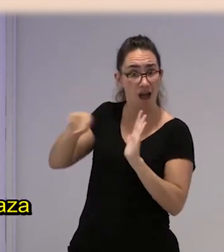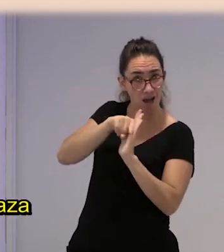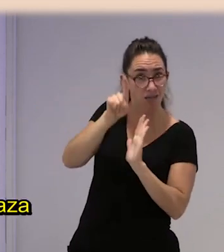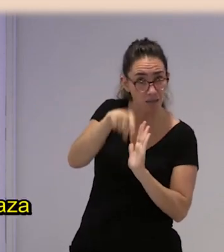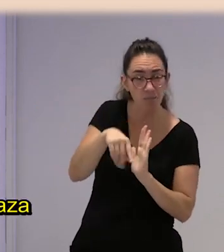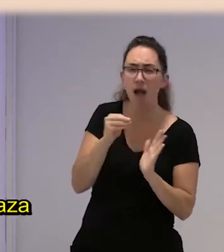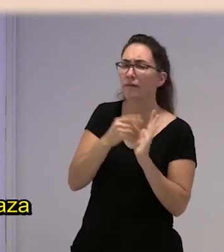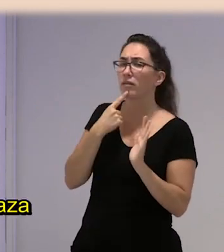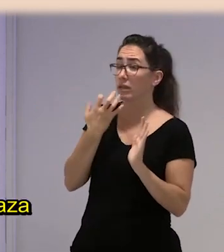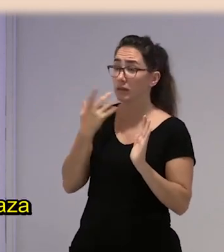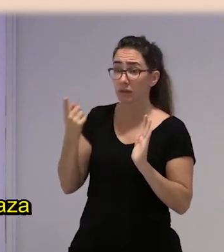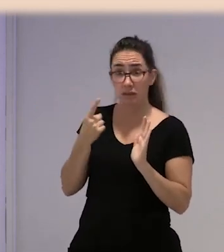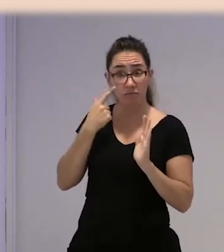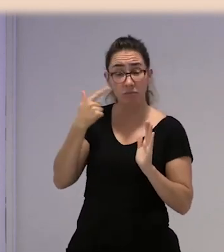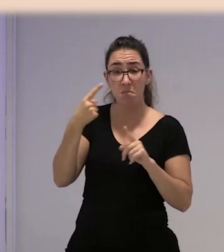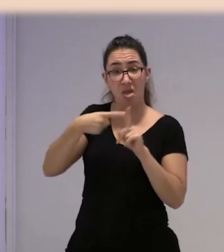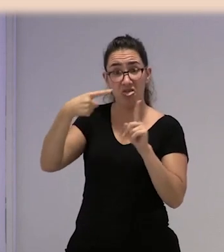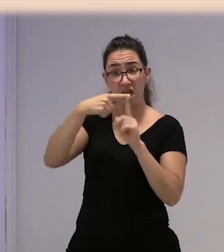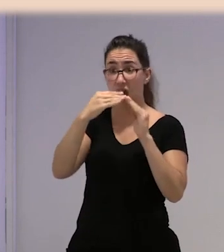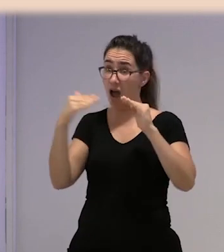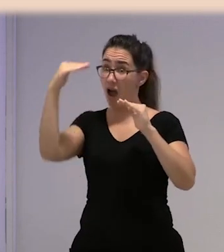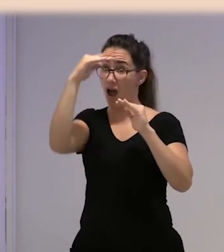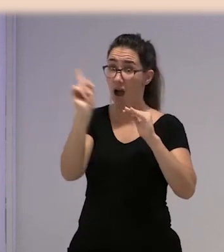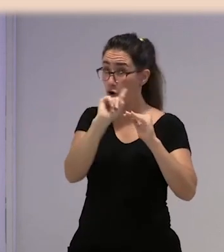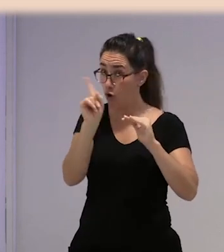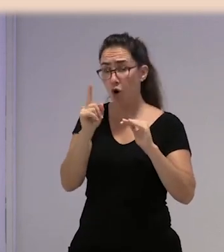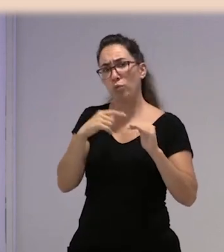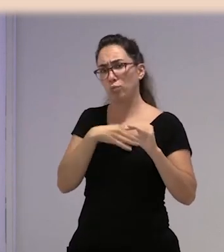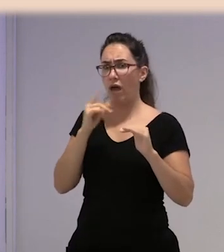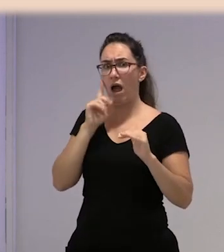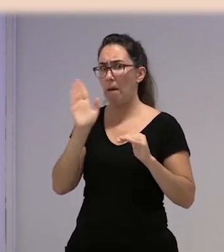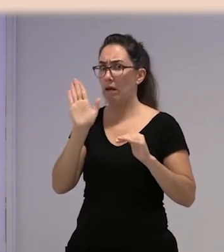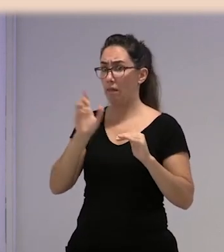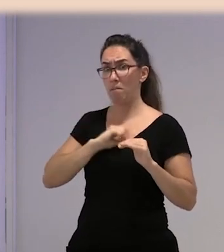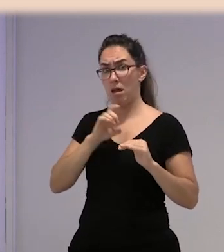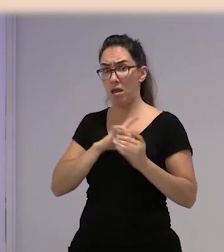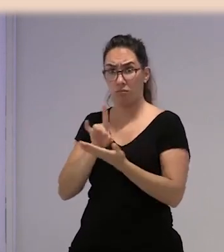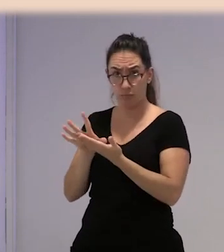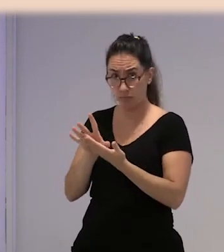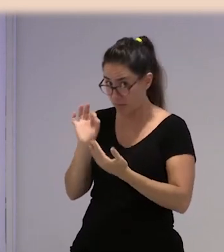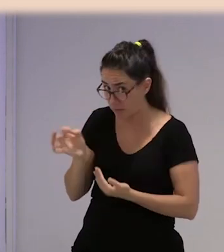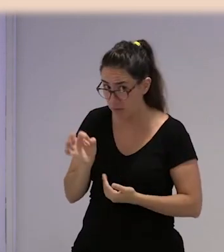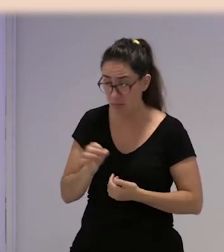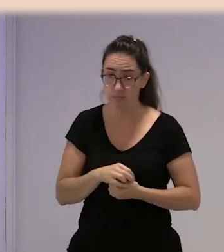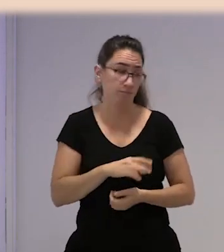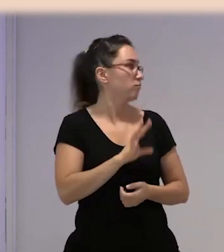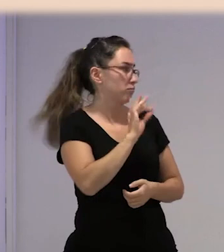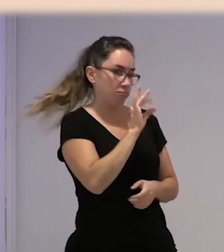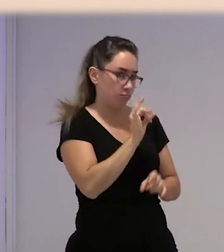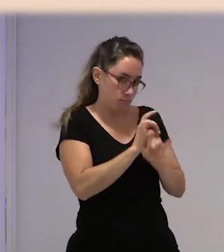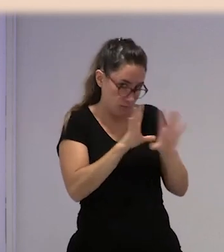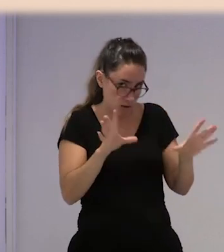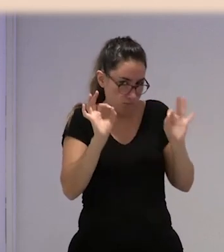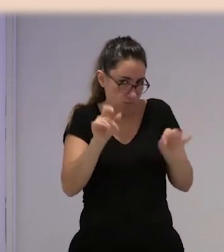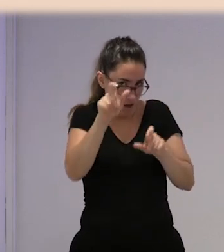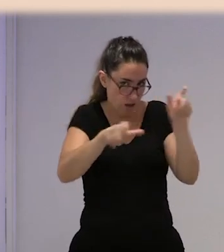de, si no llegas a la línea media, digamos, si no estás por encima de la media en cajas, mañana o no curras directamente. Sí, claro, eso le pasa a